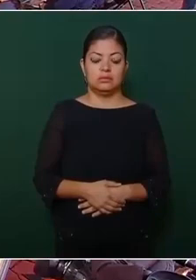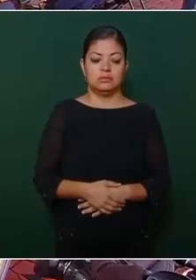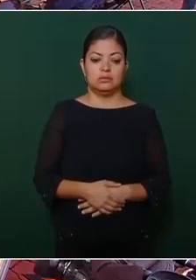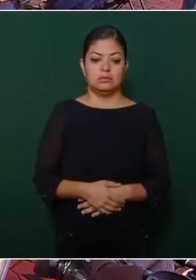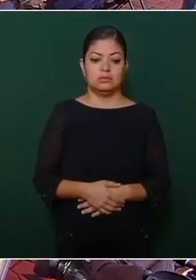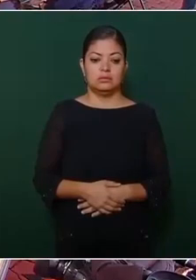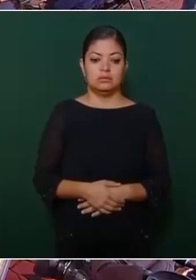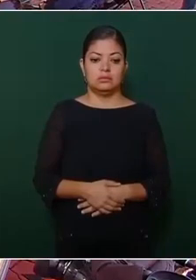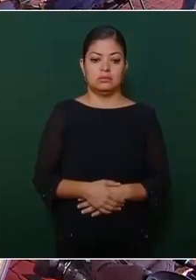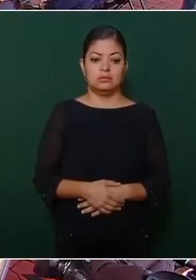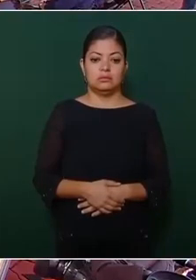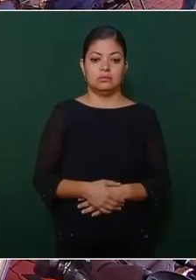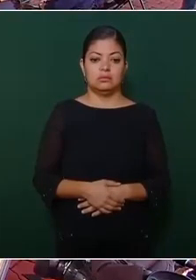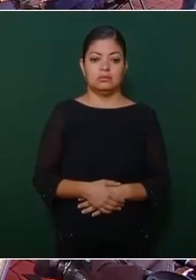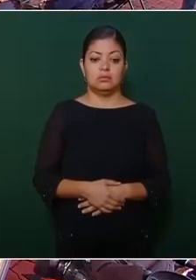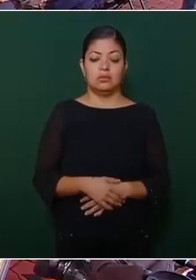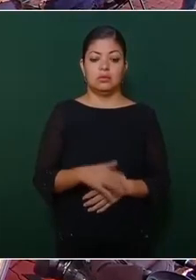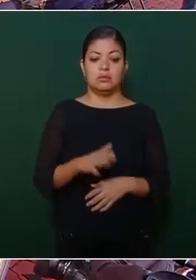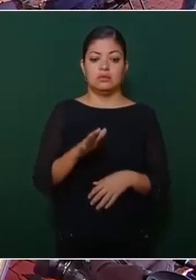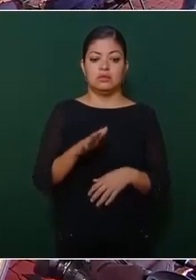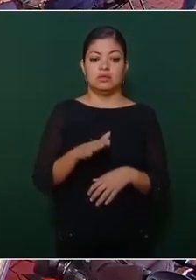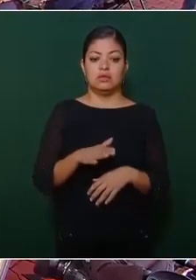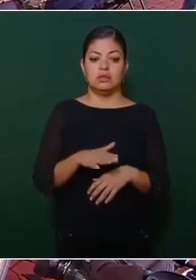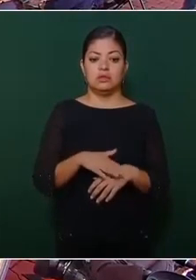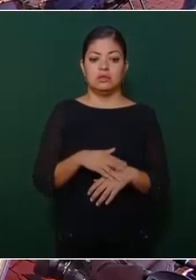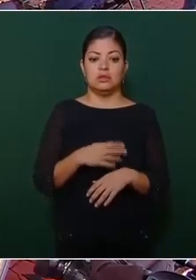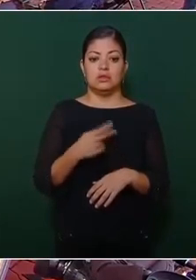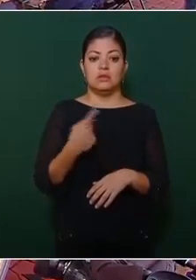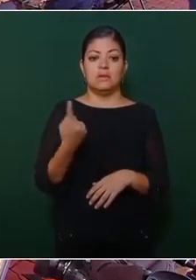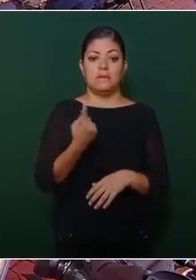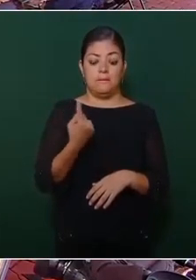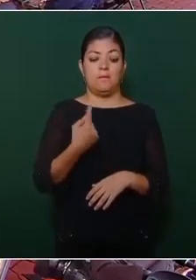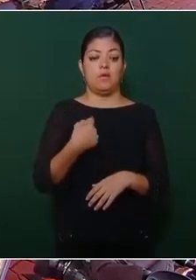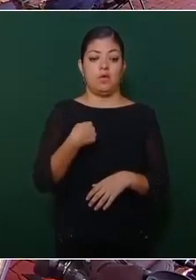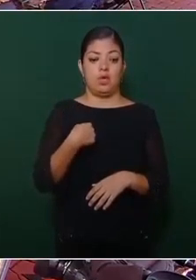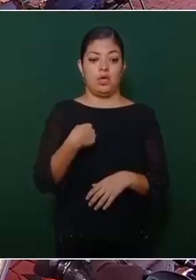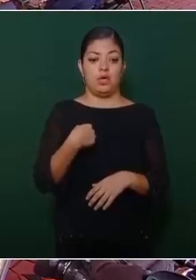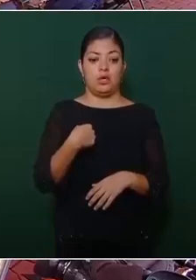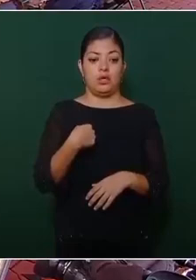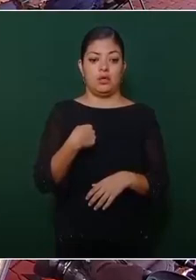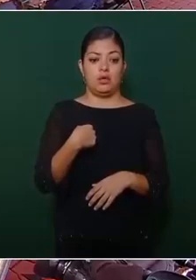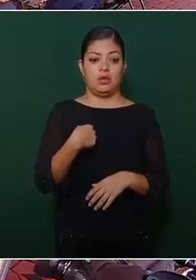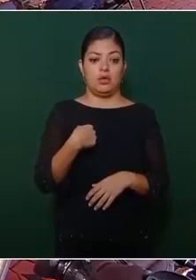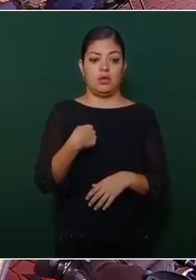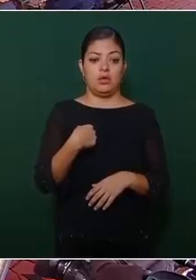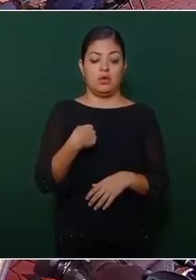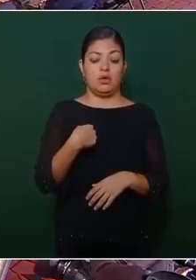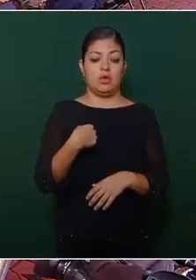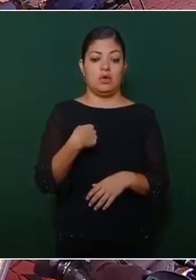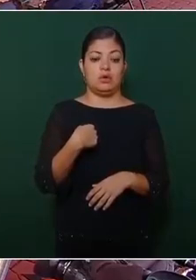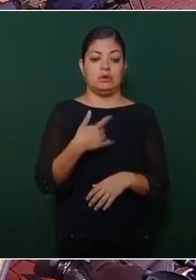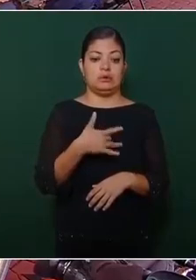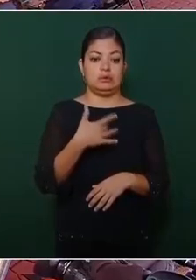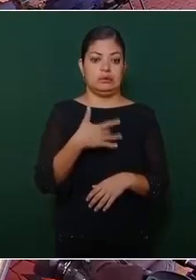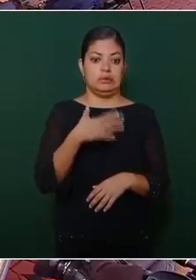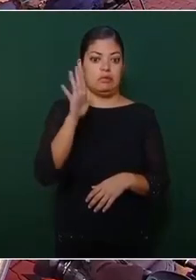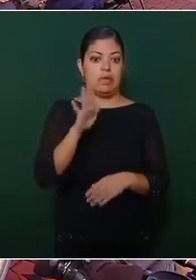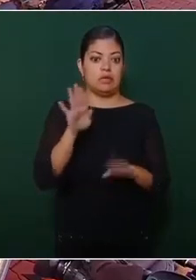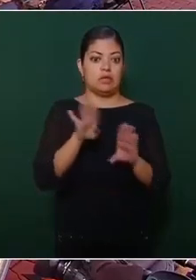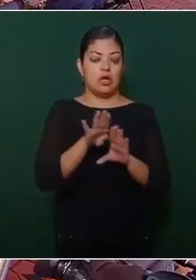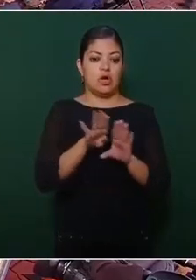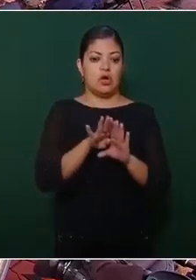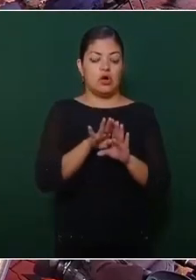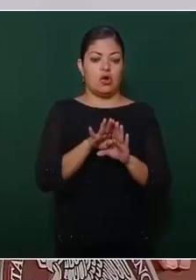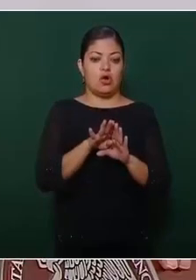Porque esto lo voy a estar repitiendo y repitiendo, aunque parezca disco rayado,